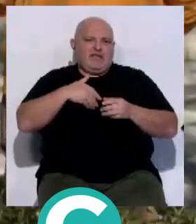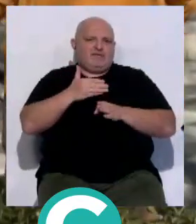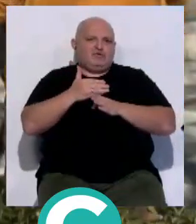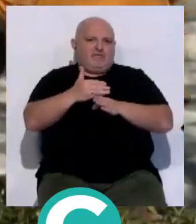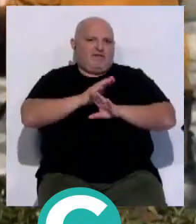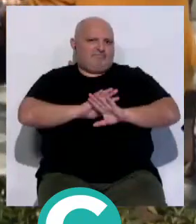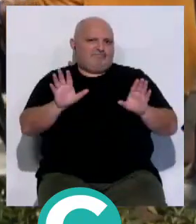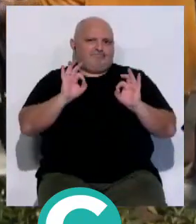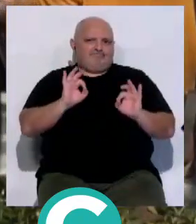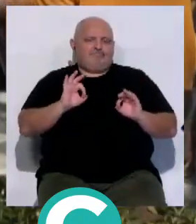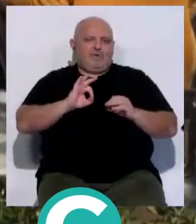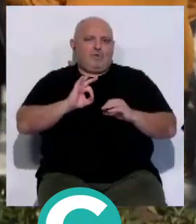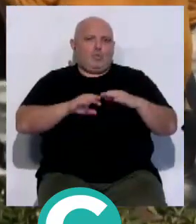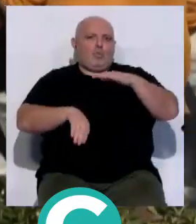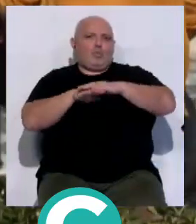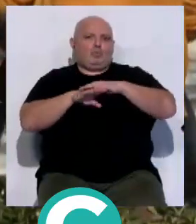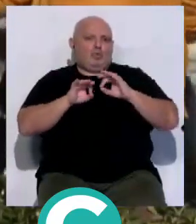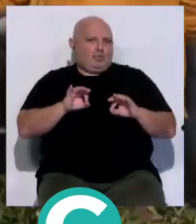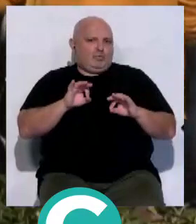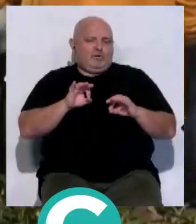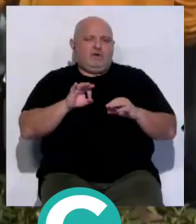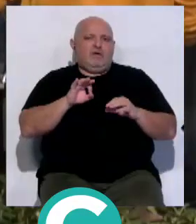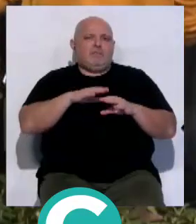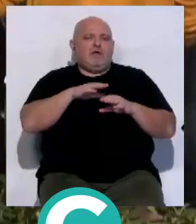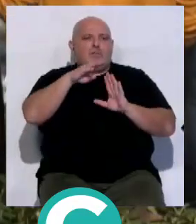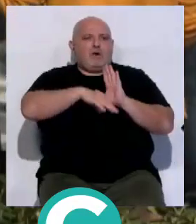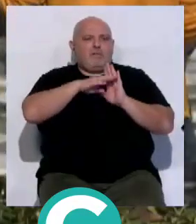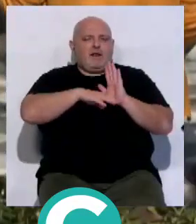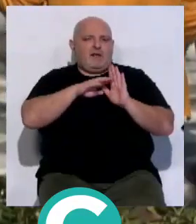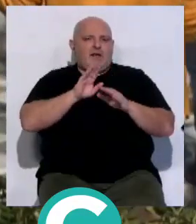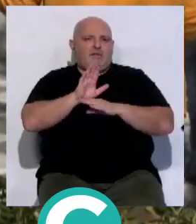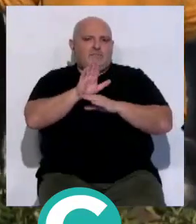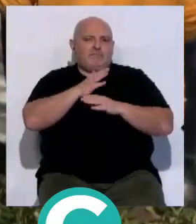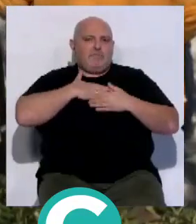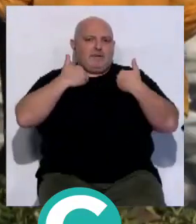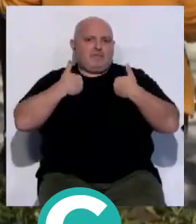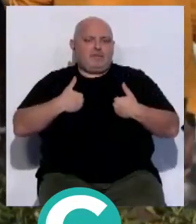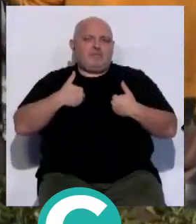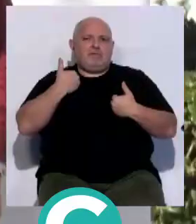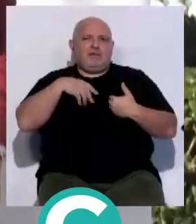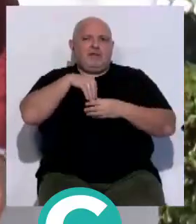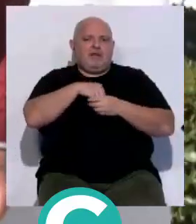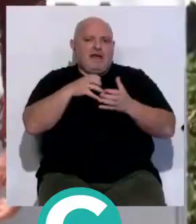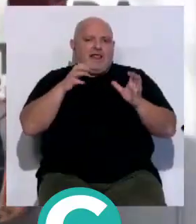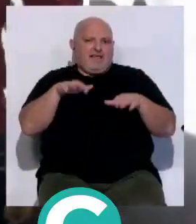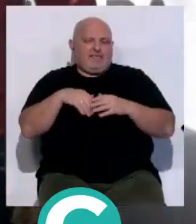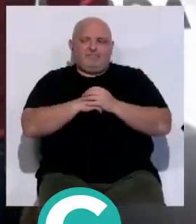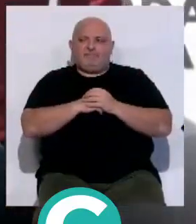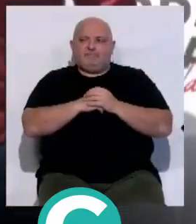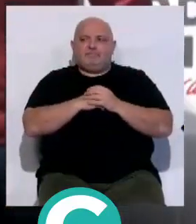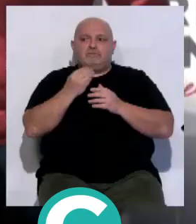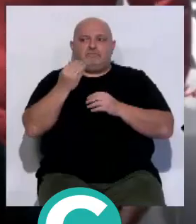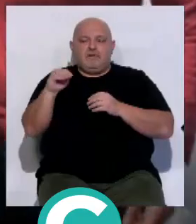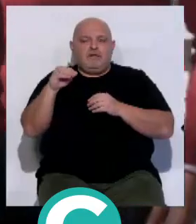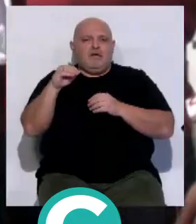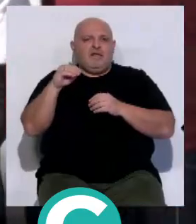propias ideas y siempre haciéndolos fieles, además, al programa por el que nos presentamos, en mi caso, por ganar Cádiz. A esta decisión se